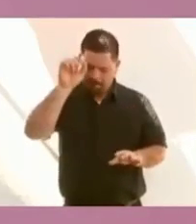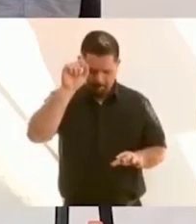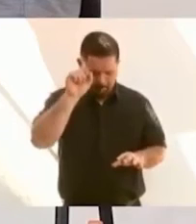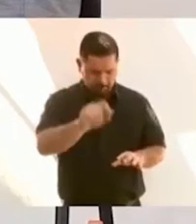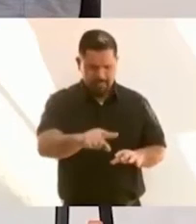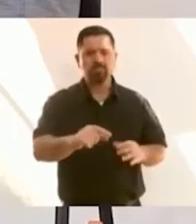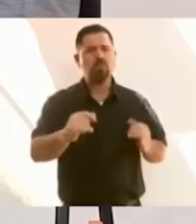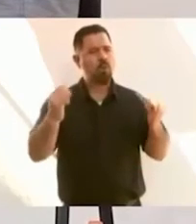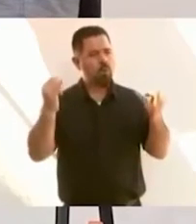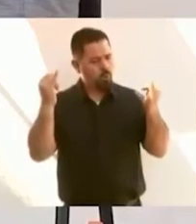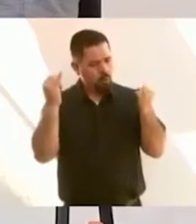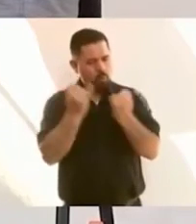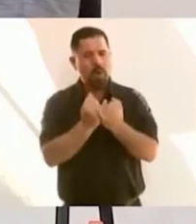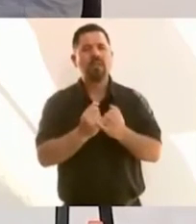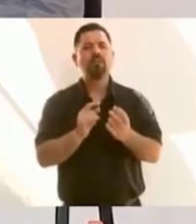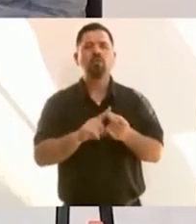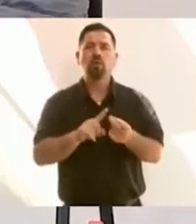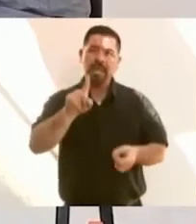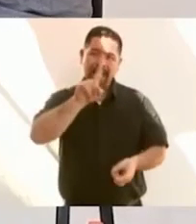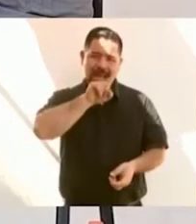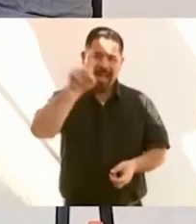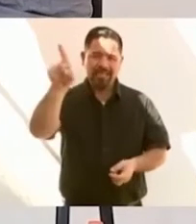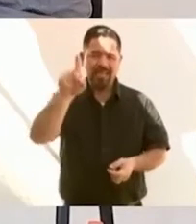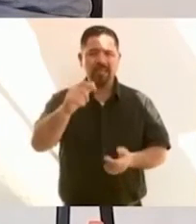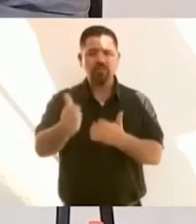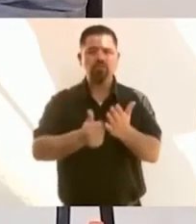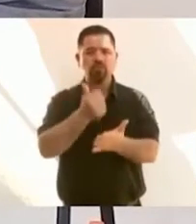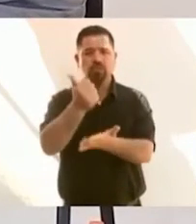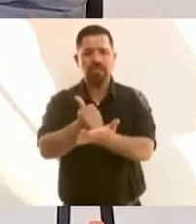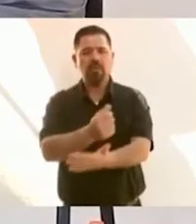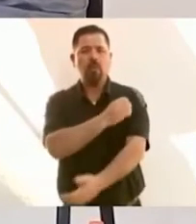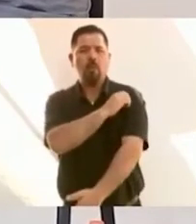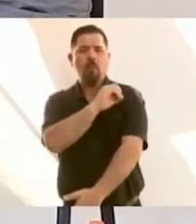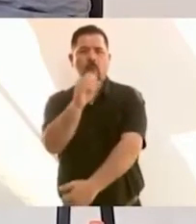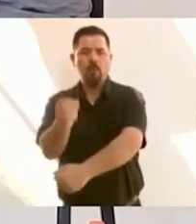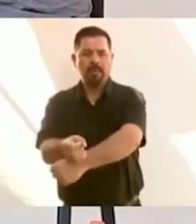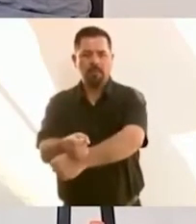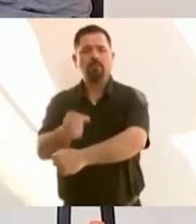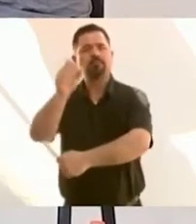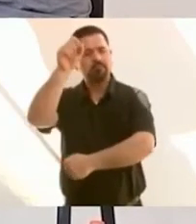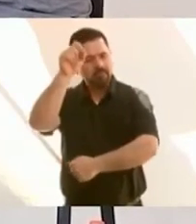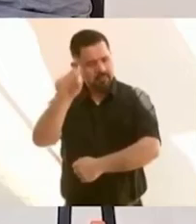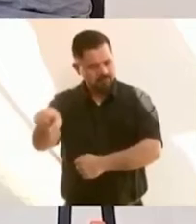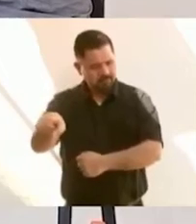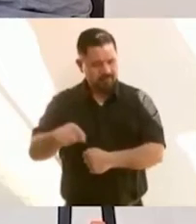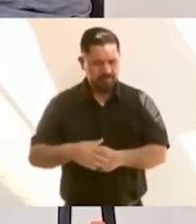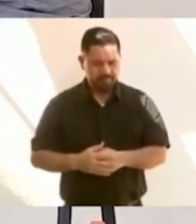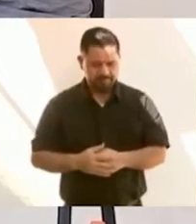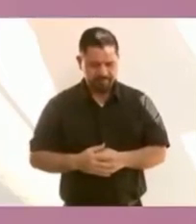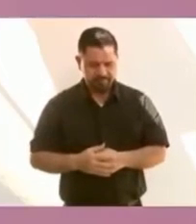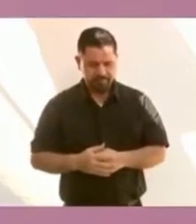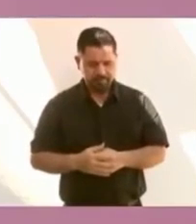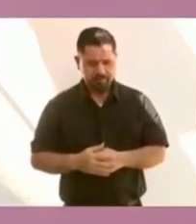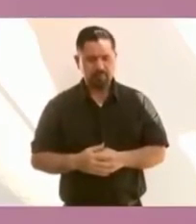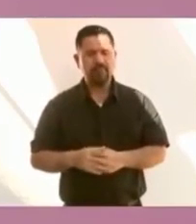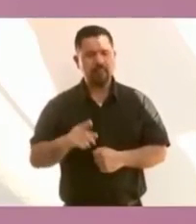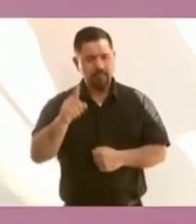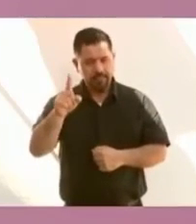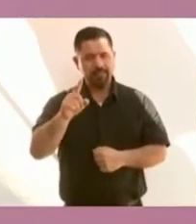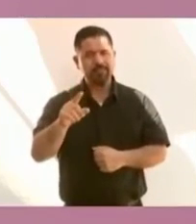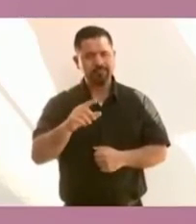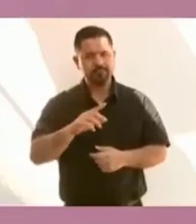en Cajeme, en Ciudad Obregón.